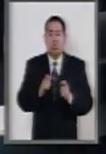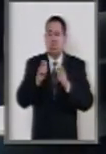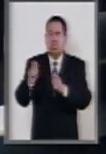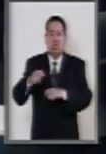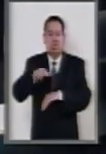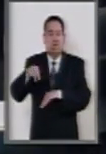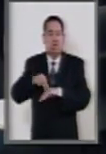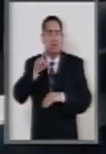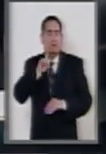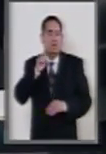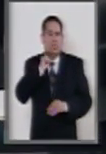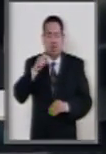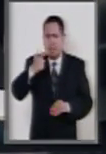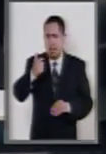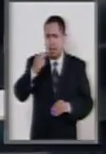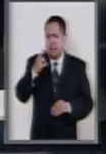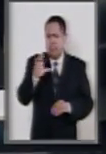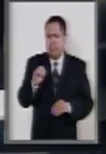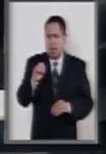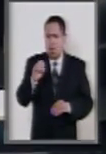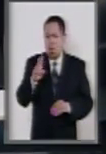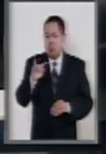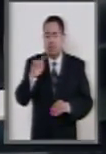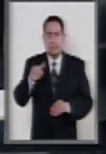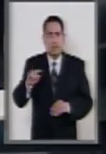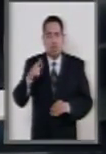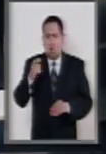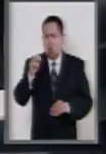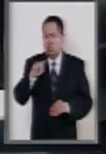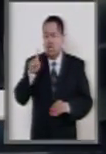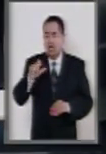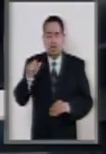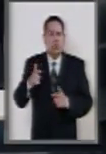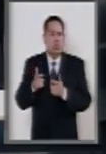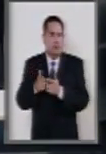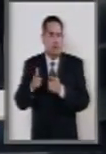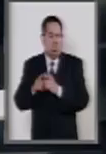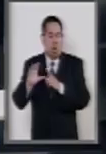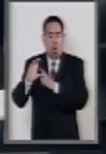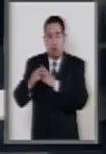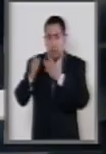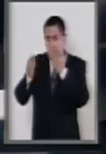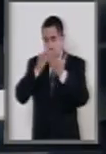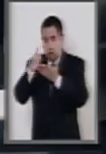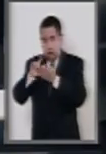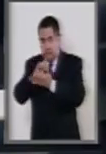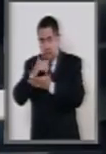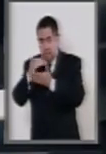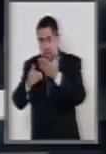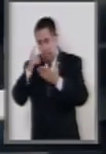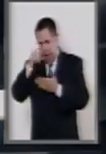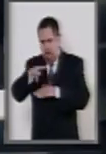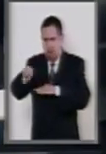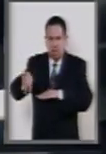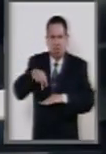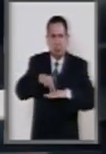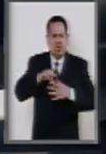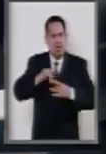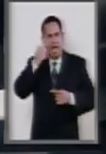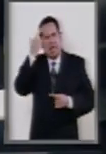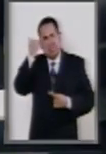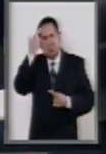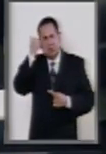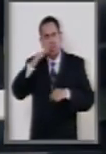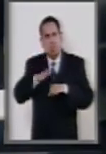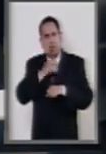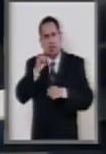de la palabra la senadora Gabriela Ortiz González a nombre de la Comisión de Estudios Legislativos para fundamentar el dictamen